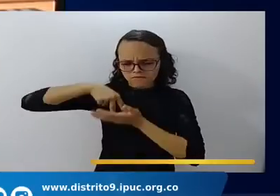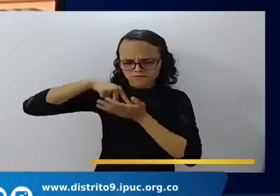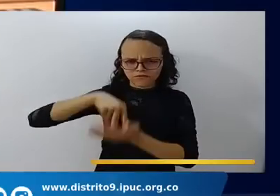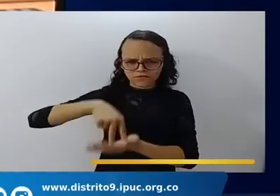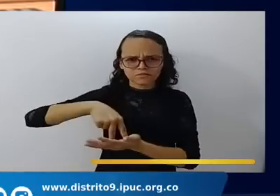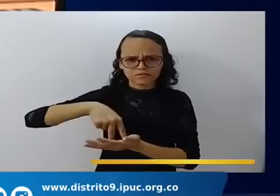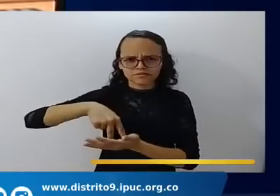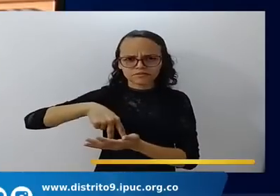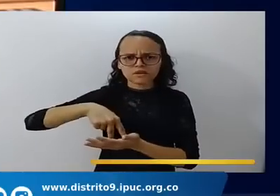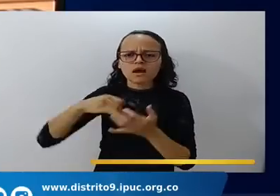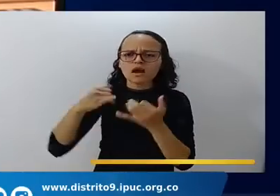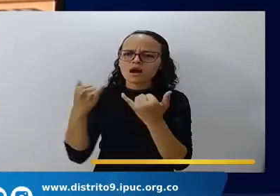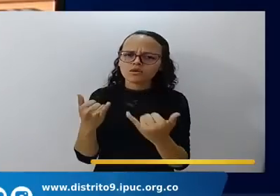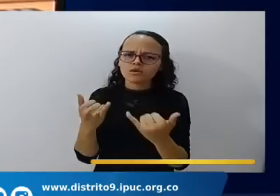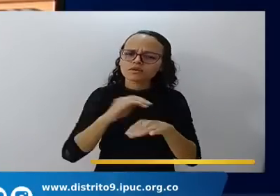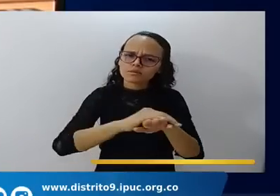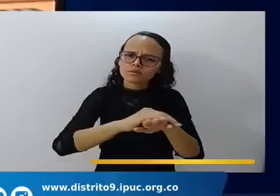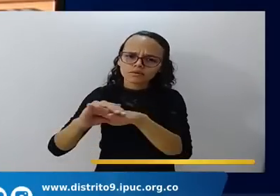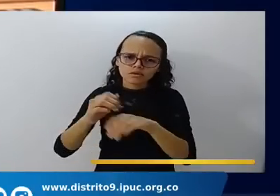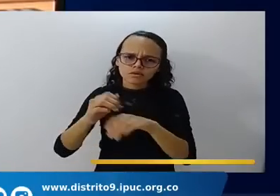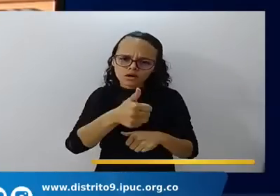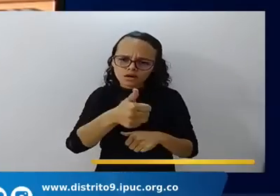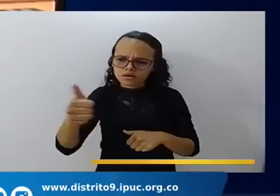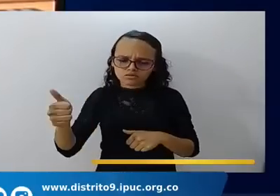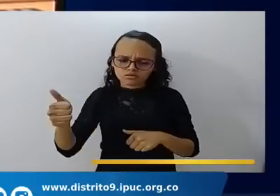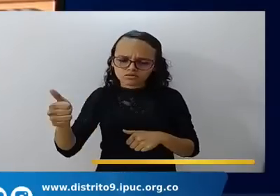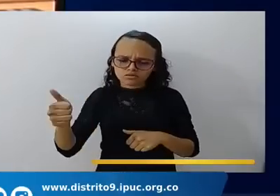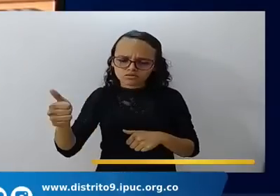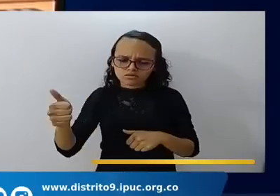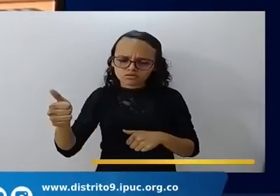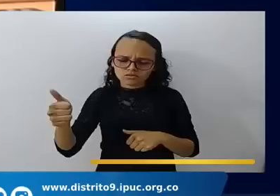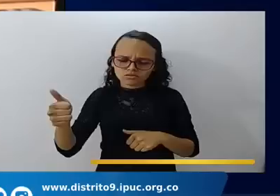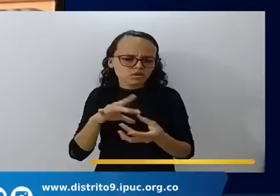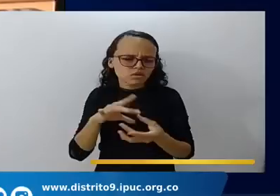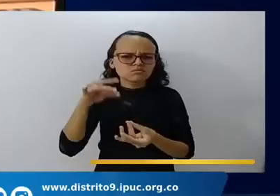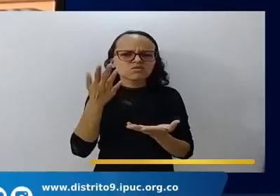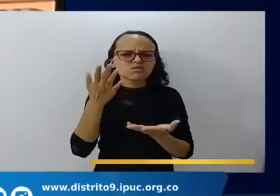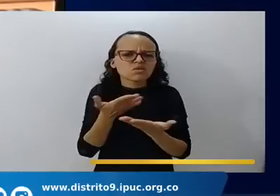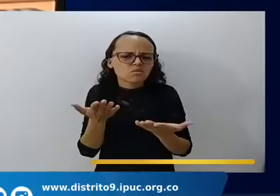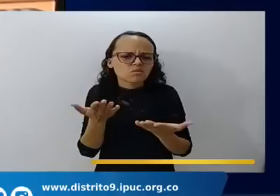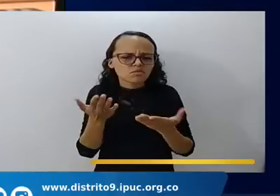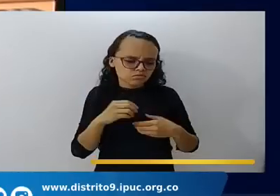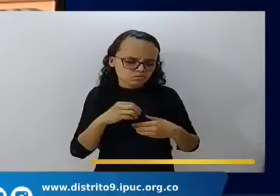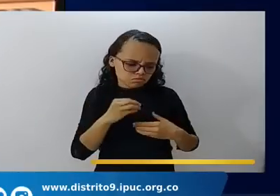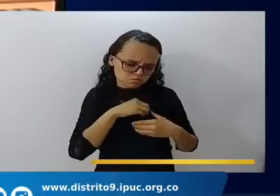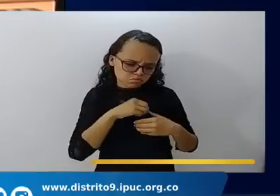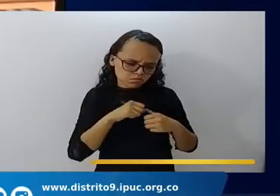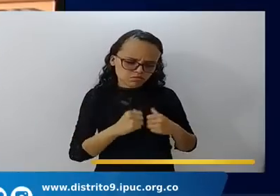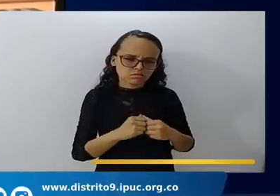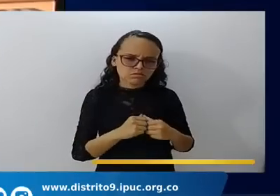no revisas cómo está tu visión espiritual? Puede ser que la lente esté borrosa.